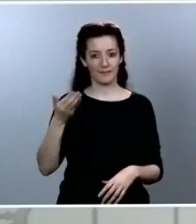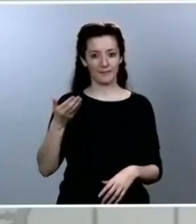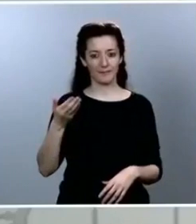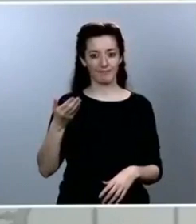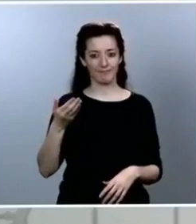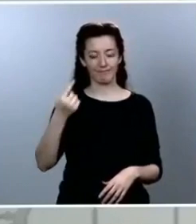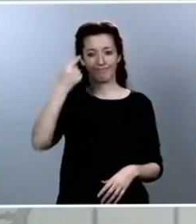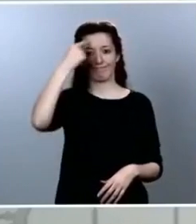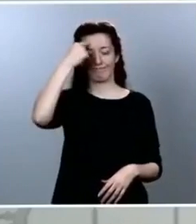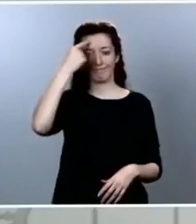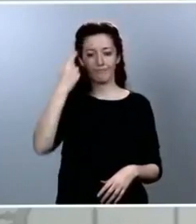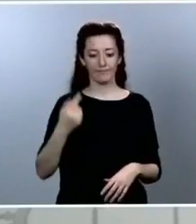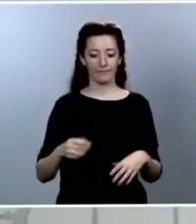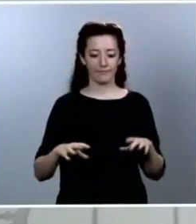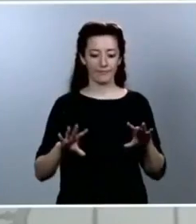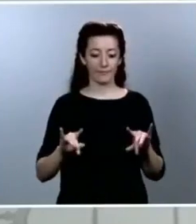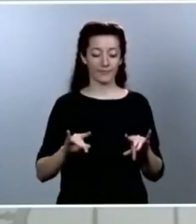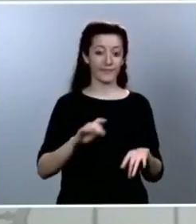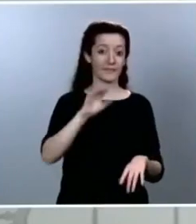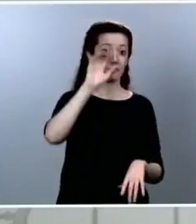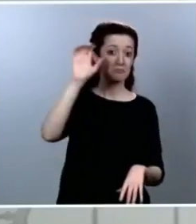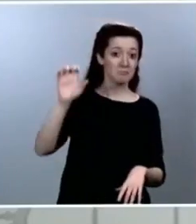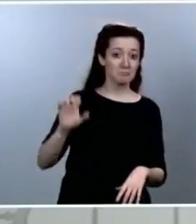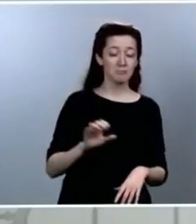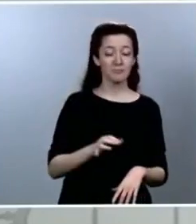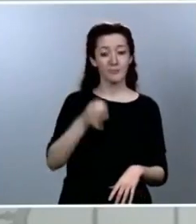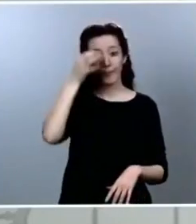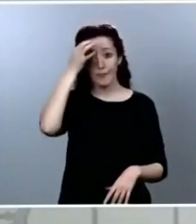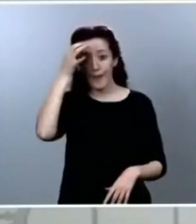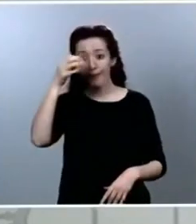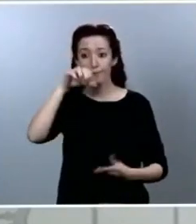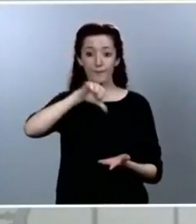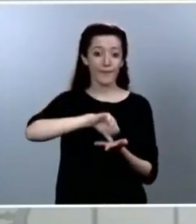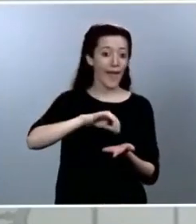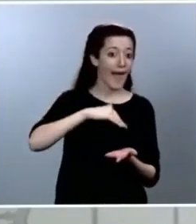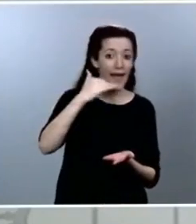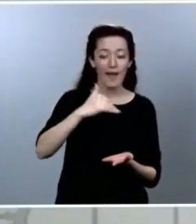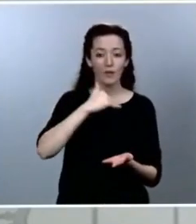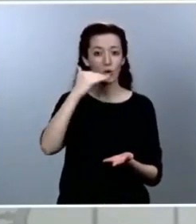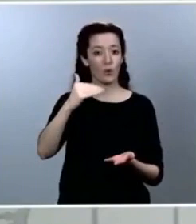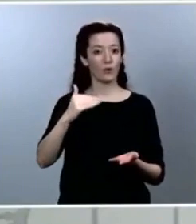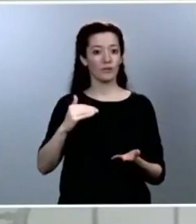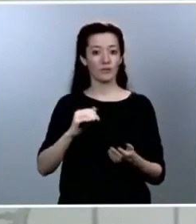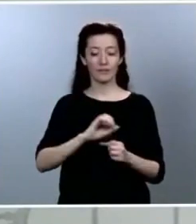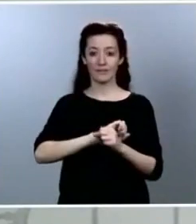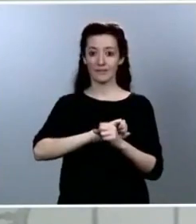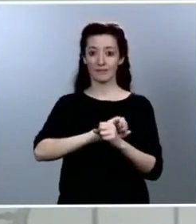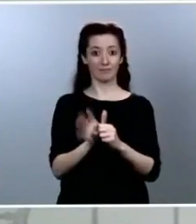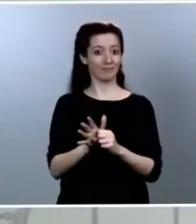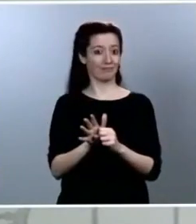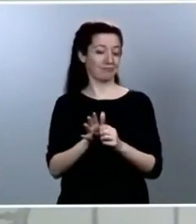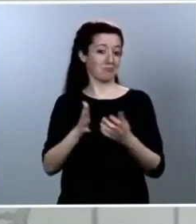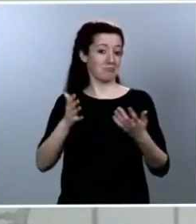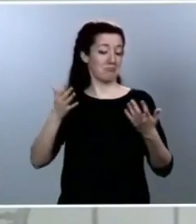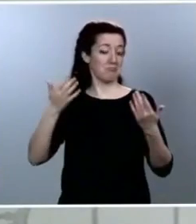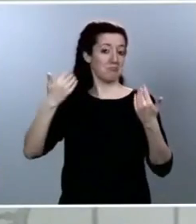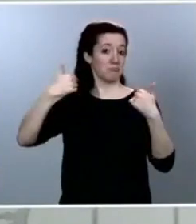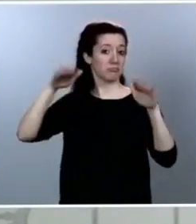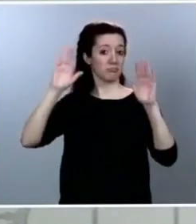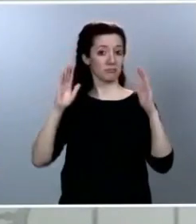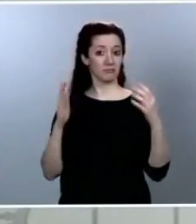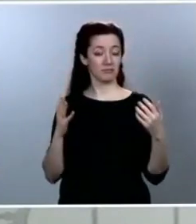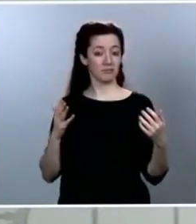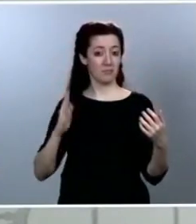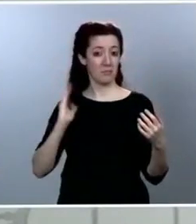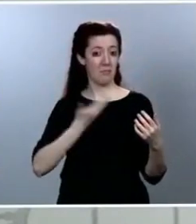al margen del virus. Que no hay ningún territorio que no sea vulnerable al virus.